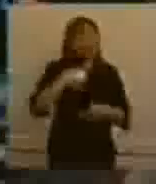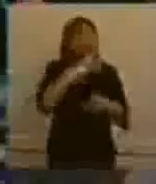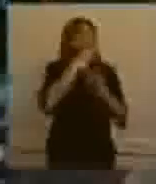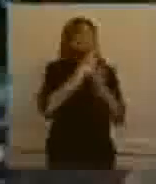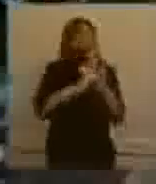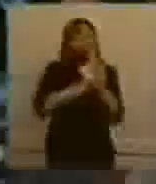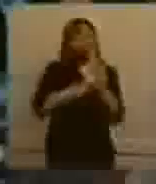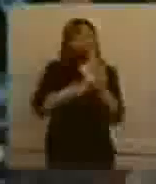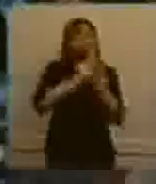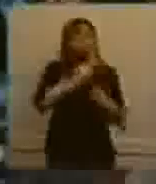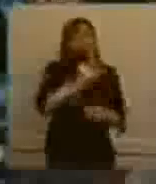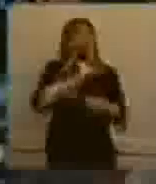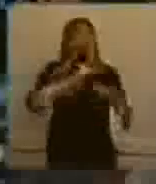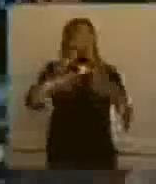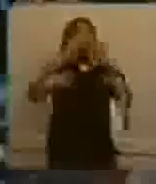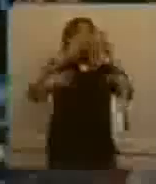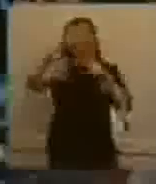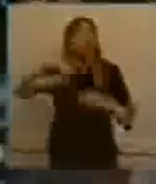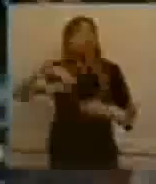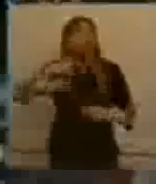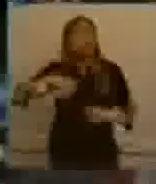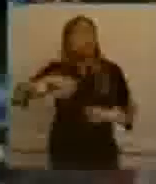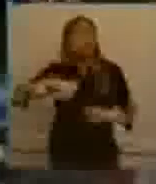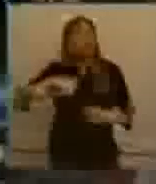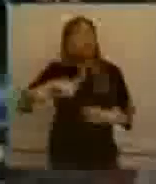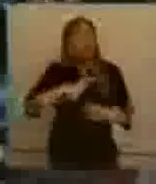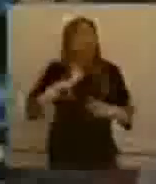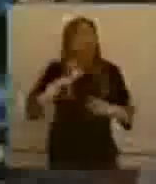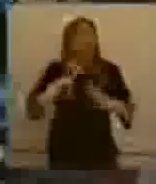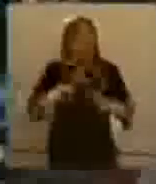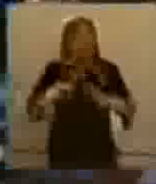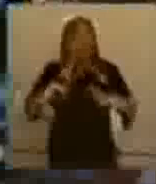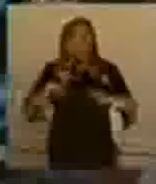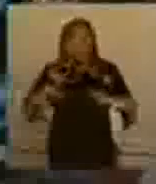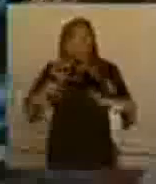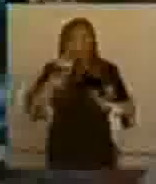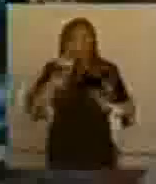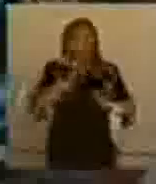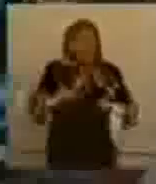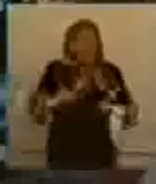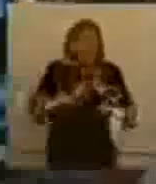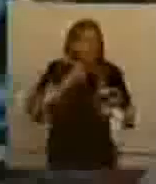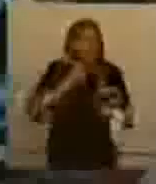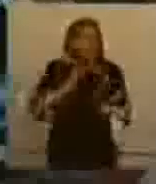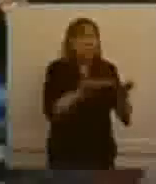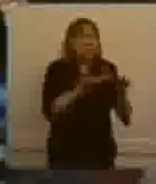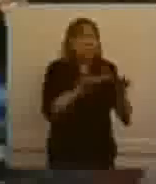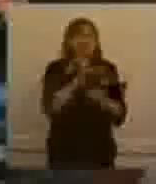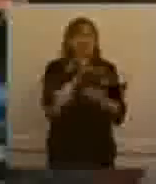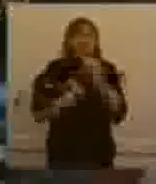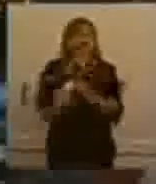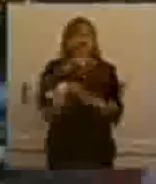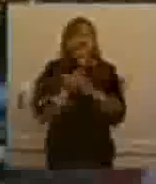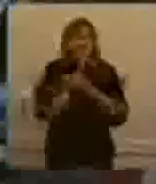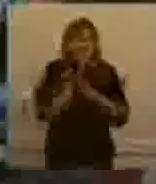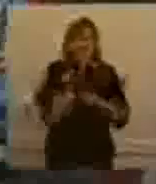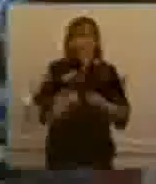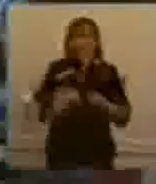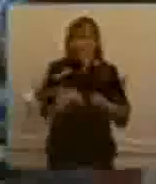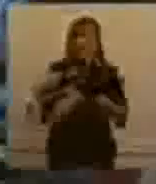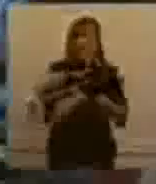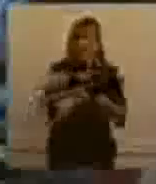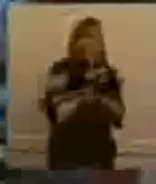desarrollando desde el primer día, una acción de mitigación muy importante, asistiendo a más de 2.000 familias, por montos mayores